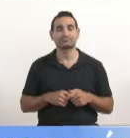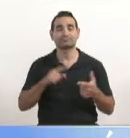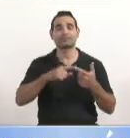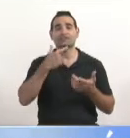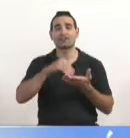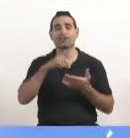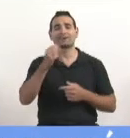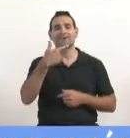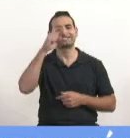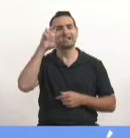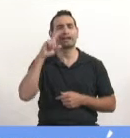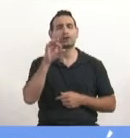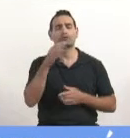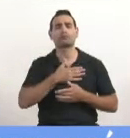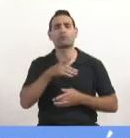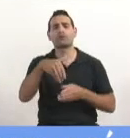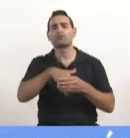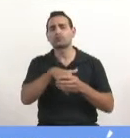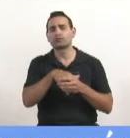Senador Caserio, por favor, su voto.